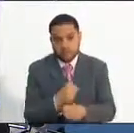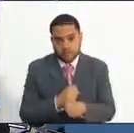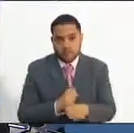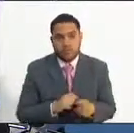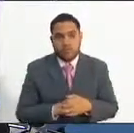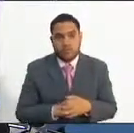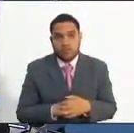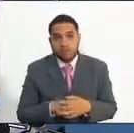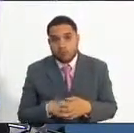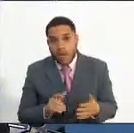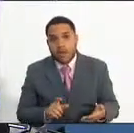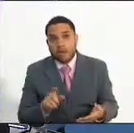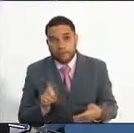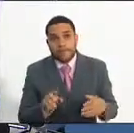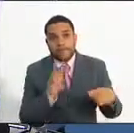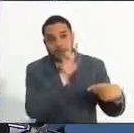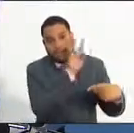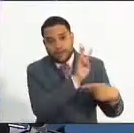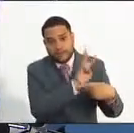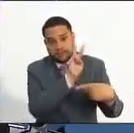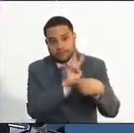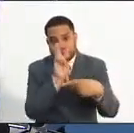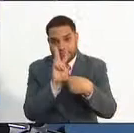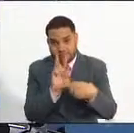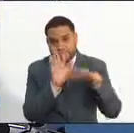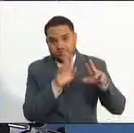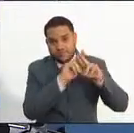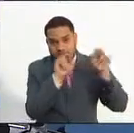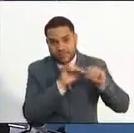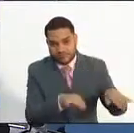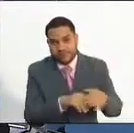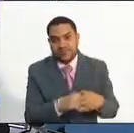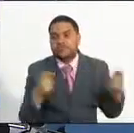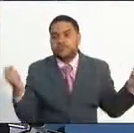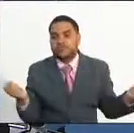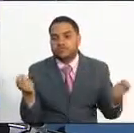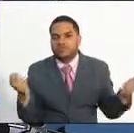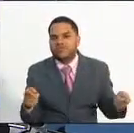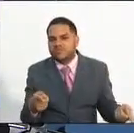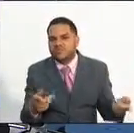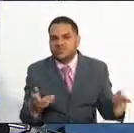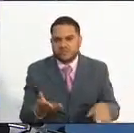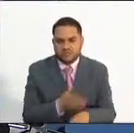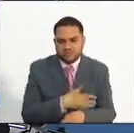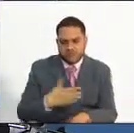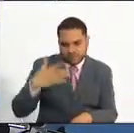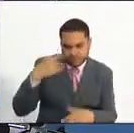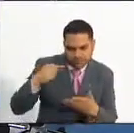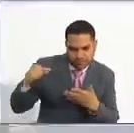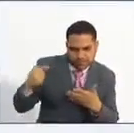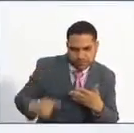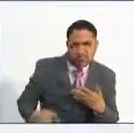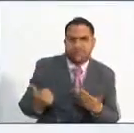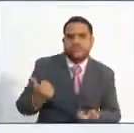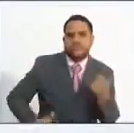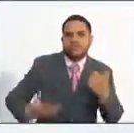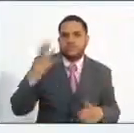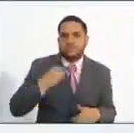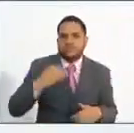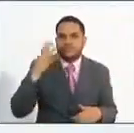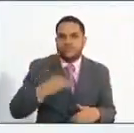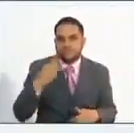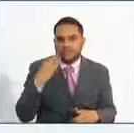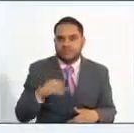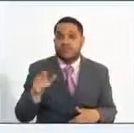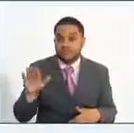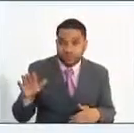una vez se interesa a la página web de la comisión, a la convocatoria en particular, mire muy bien cuáles son los requisitos de estudios y de experiencia para ver